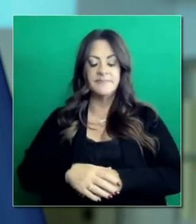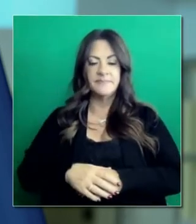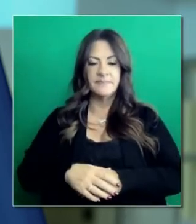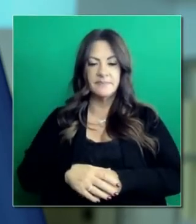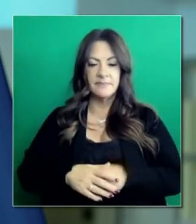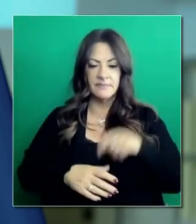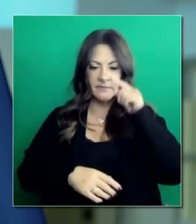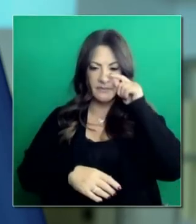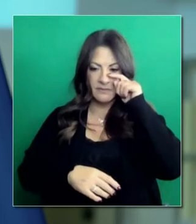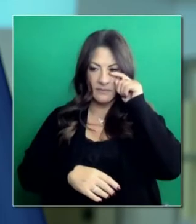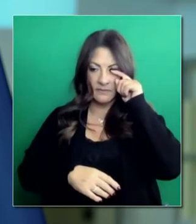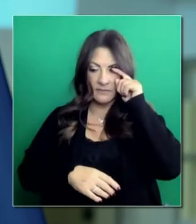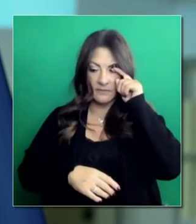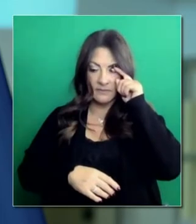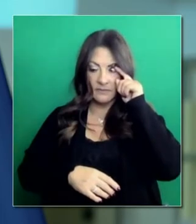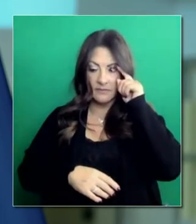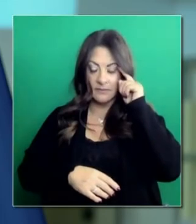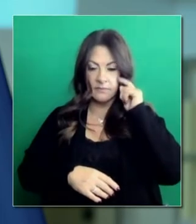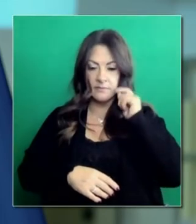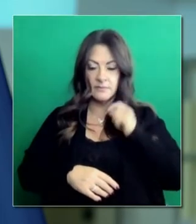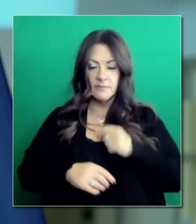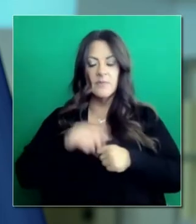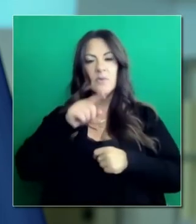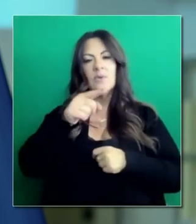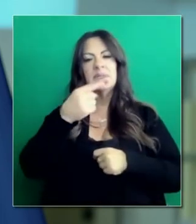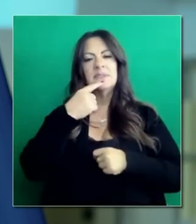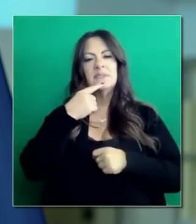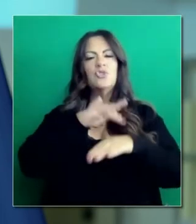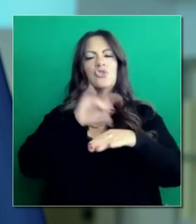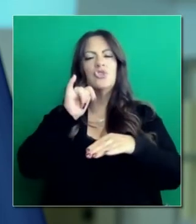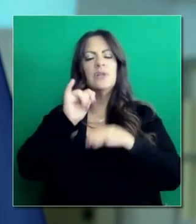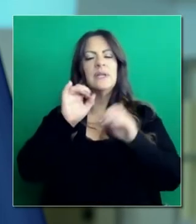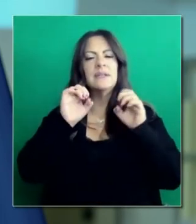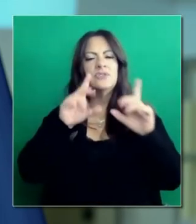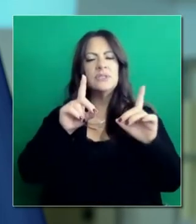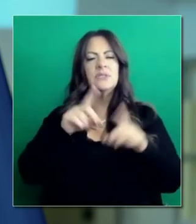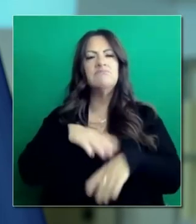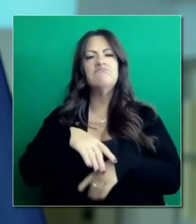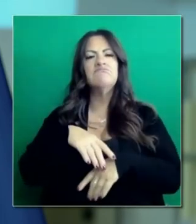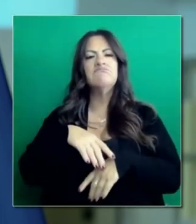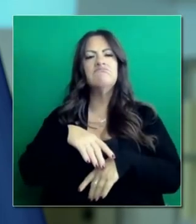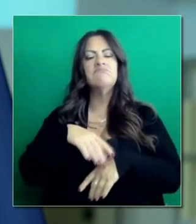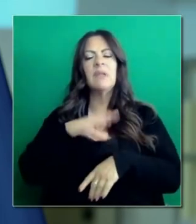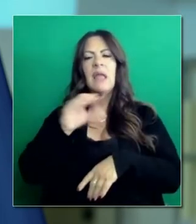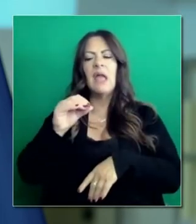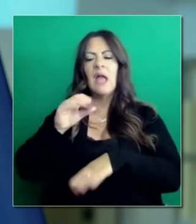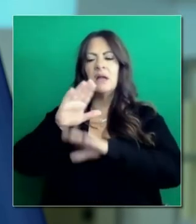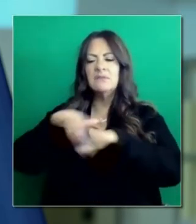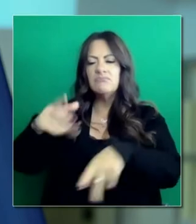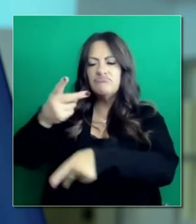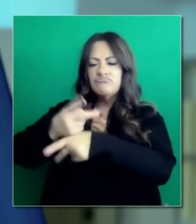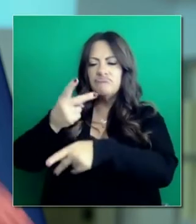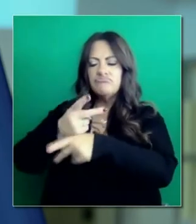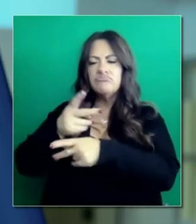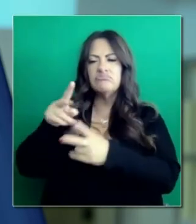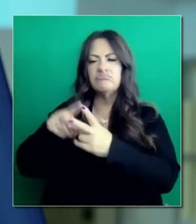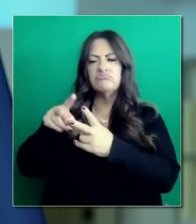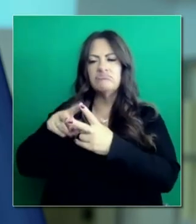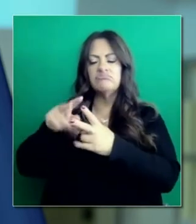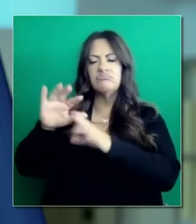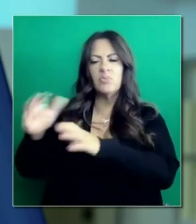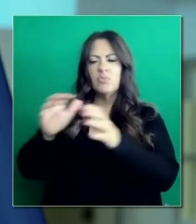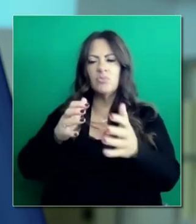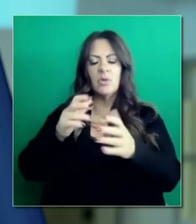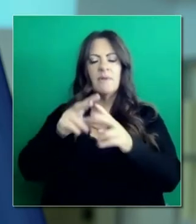Gracias por la pregunta. Usted dice que la educación temprana y cuidados de niños es una prioridad.